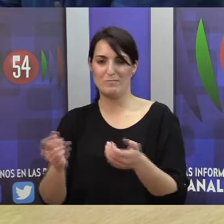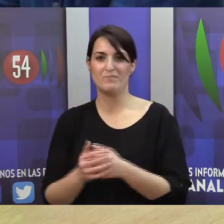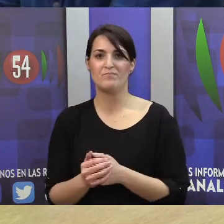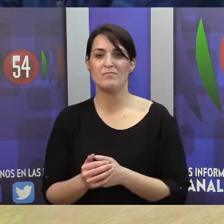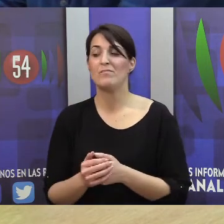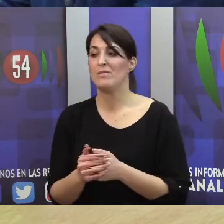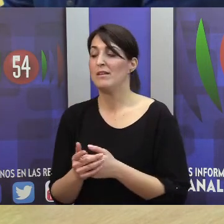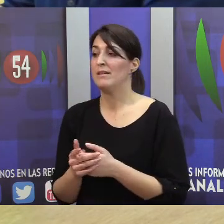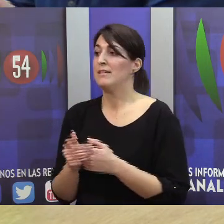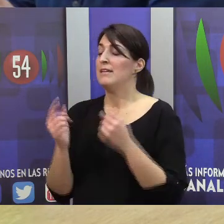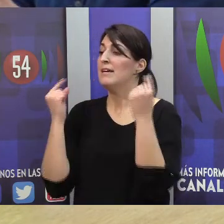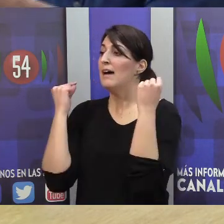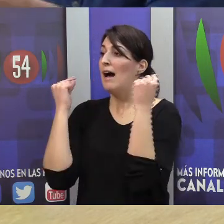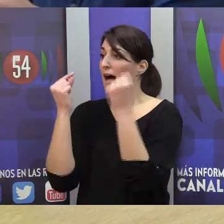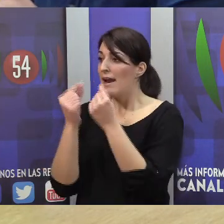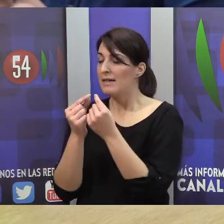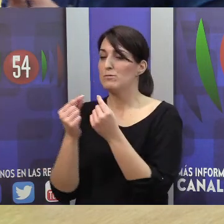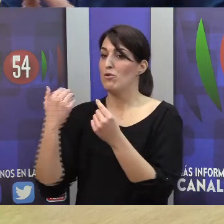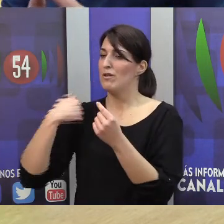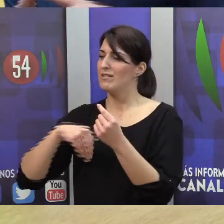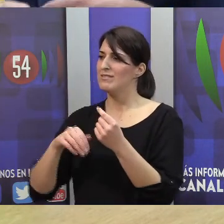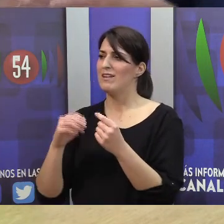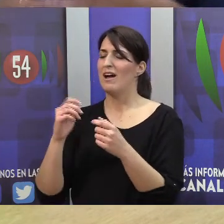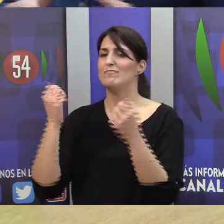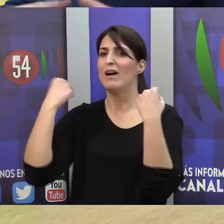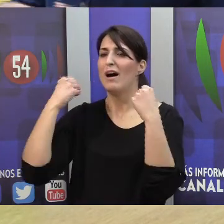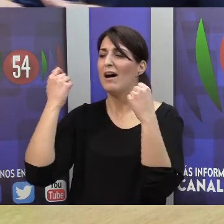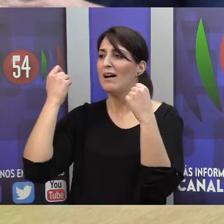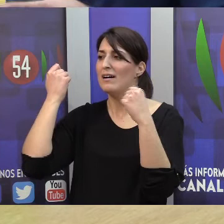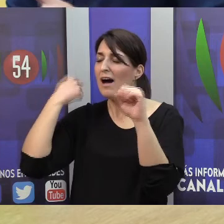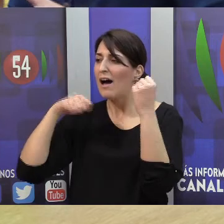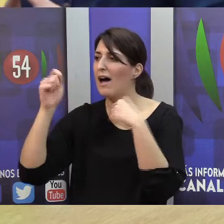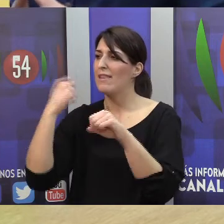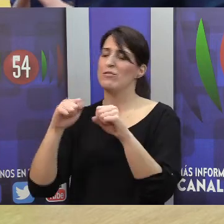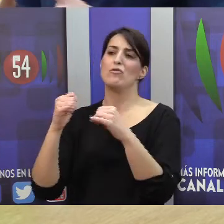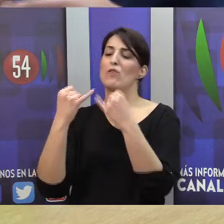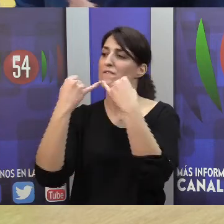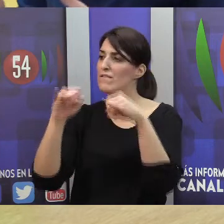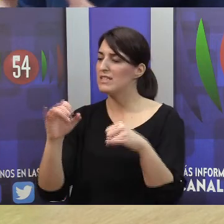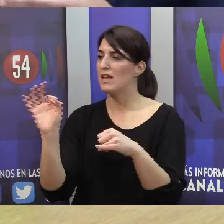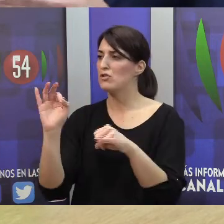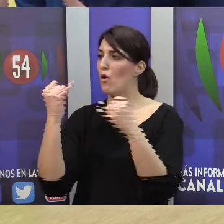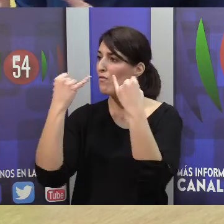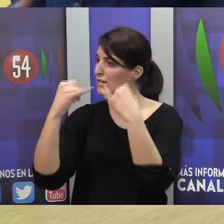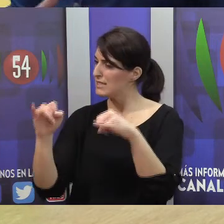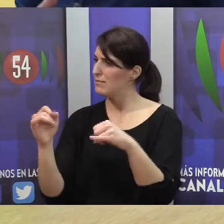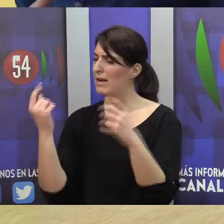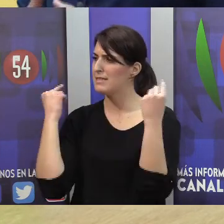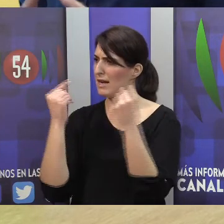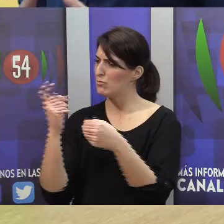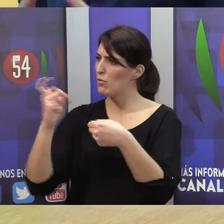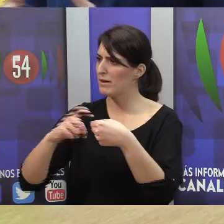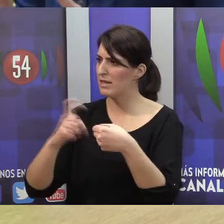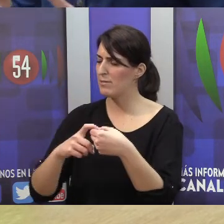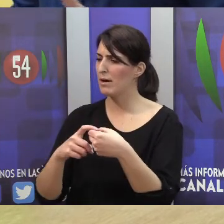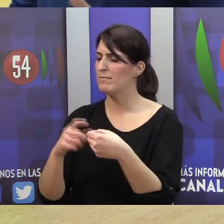la presencia de Arasburgo ya está garantizada en actos como los que antes recordábamos, desde las fiestas hasta festivales, ¿sería necesario, o cree la asociación que sería